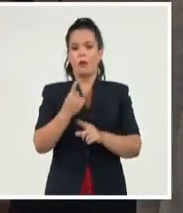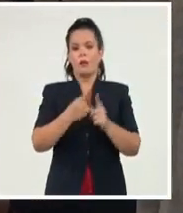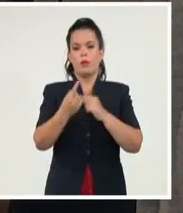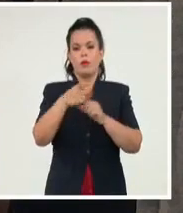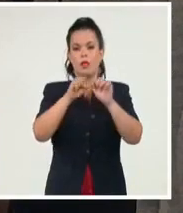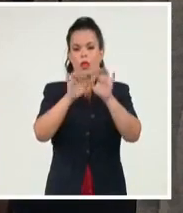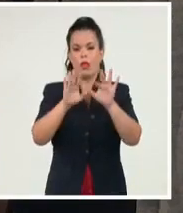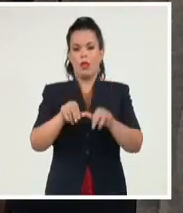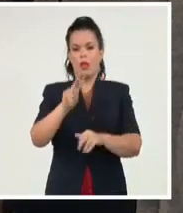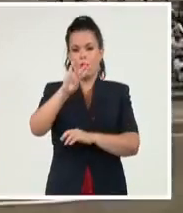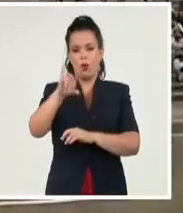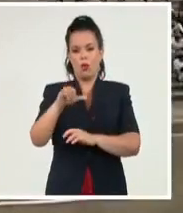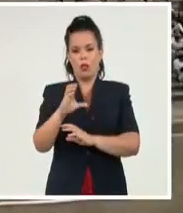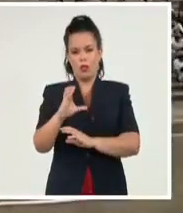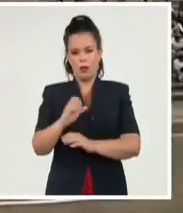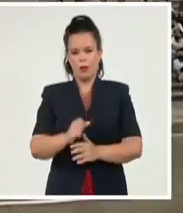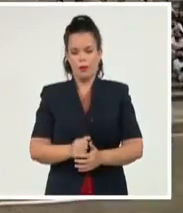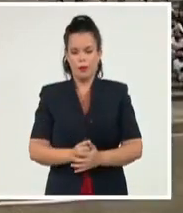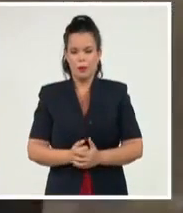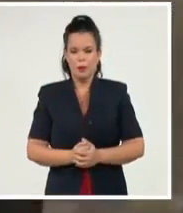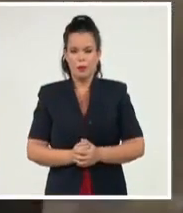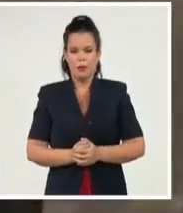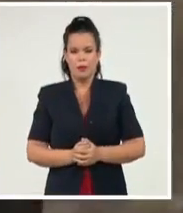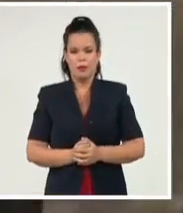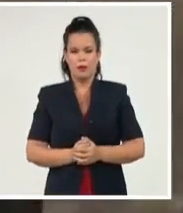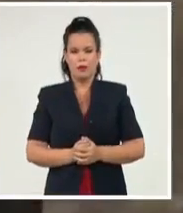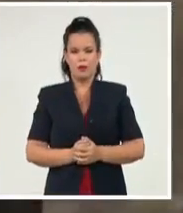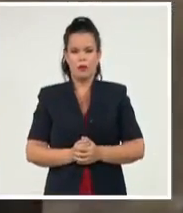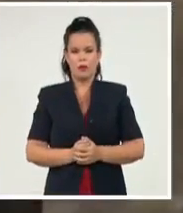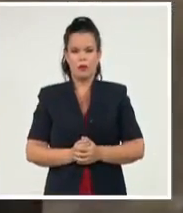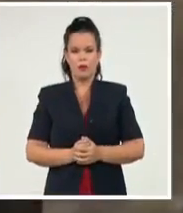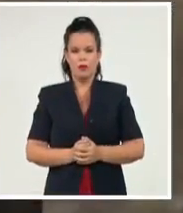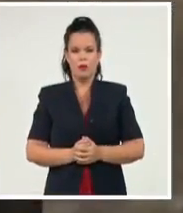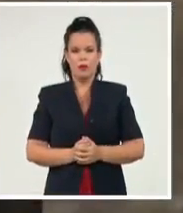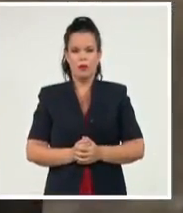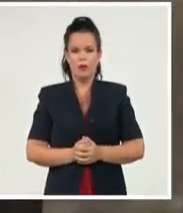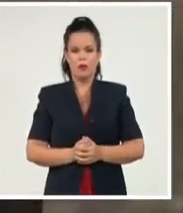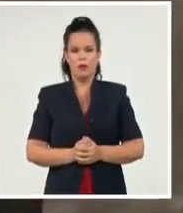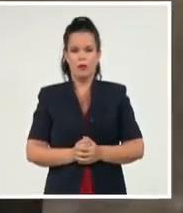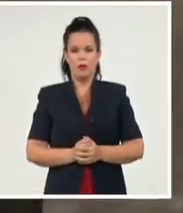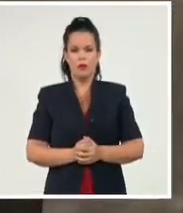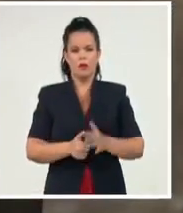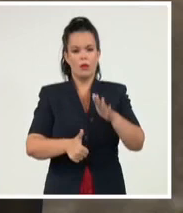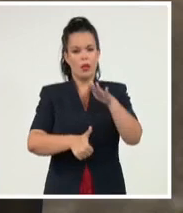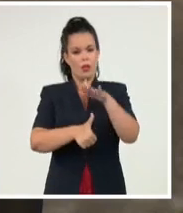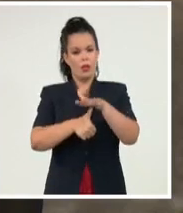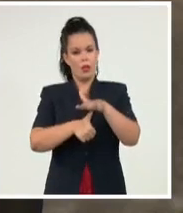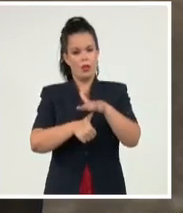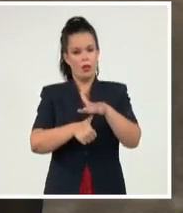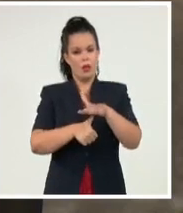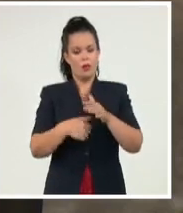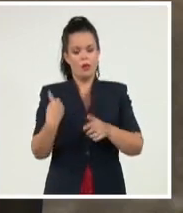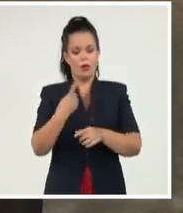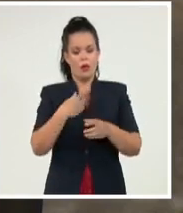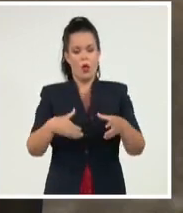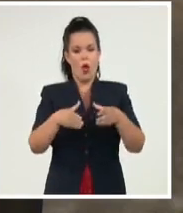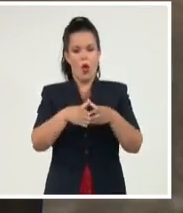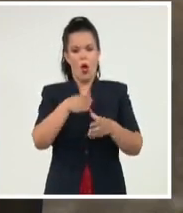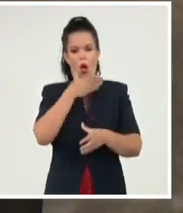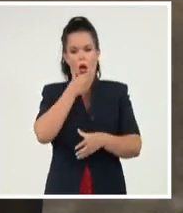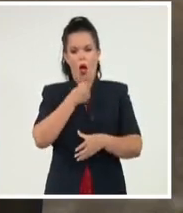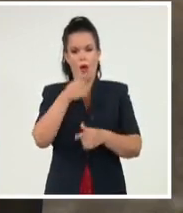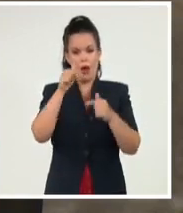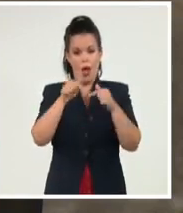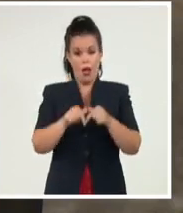Jóvenes Comunistas, Ailín Álvarez. Secretario, los jóvenes que están aquí hoy representados, nacidos además